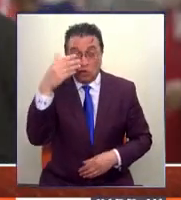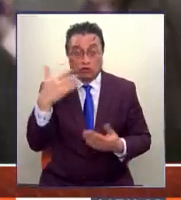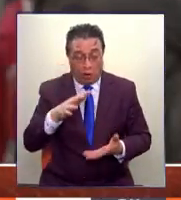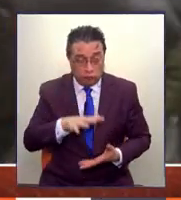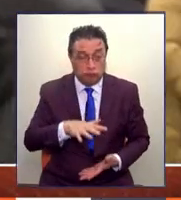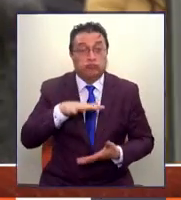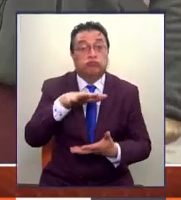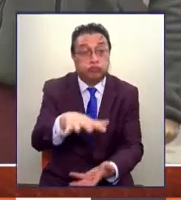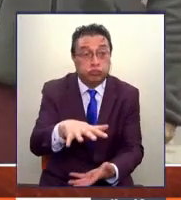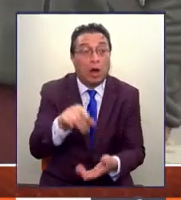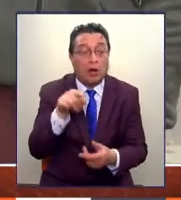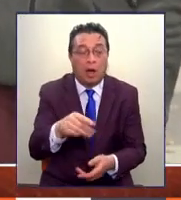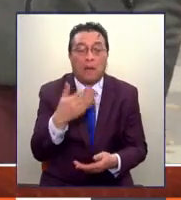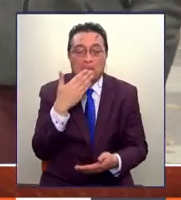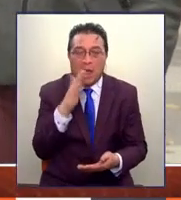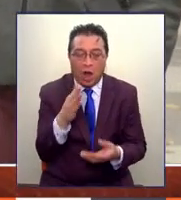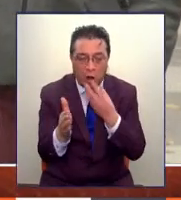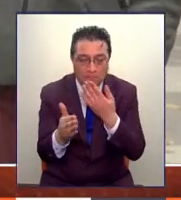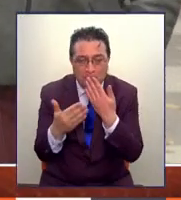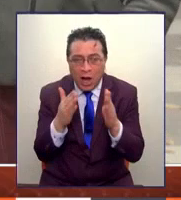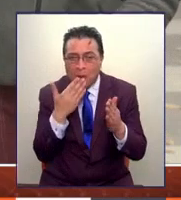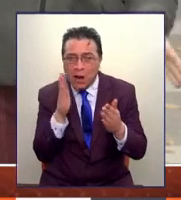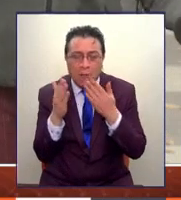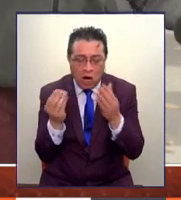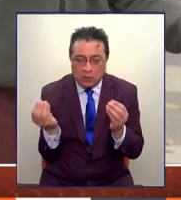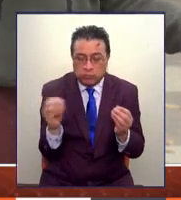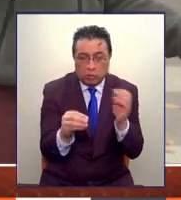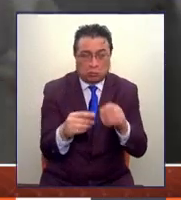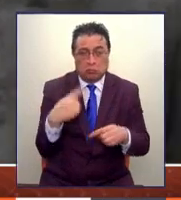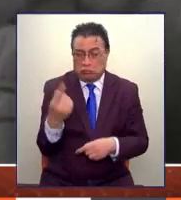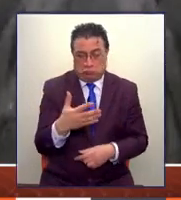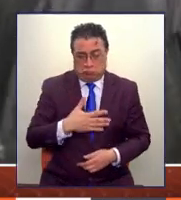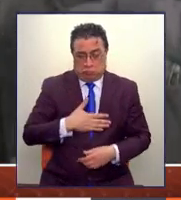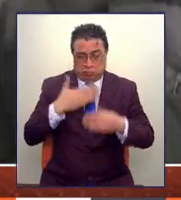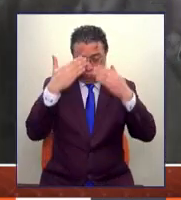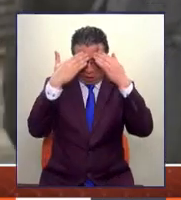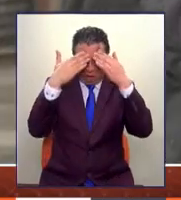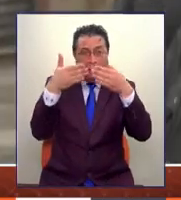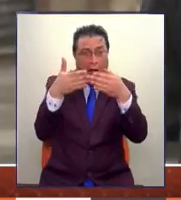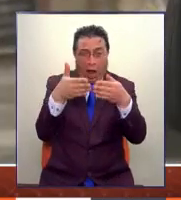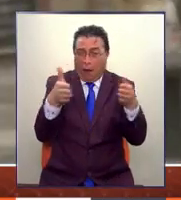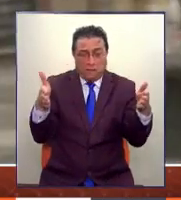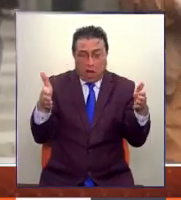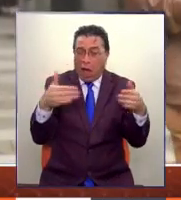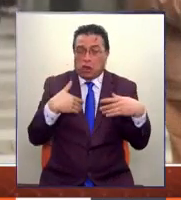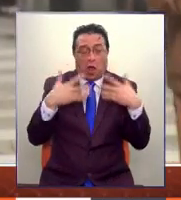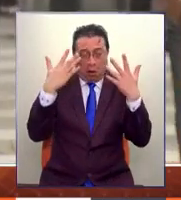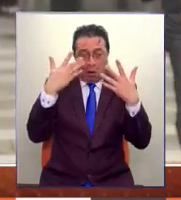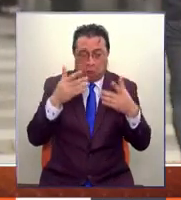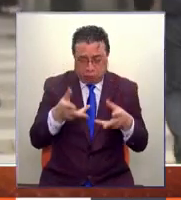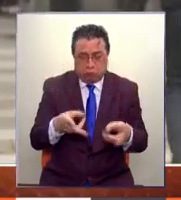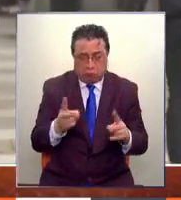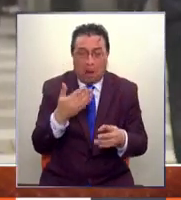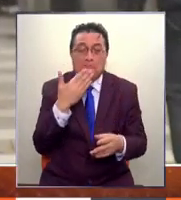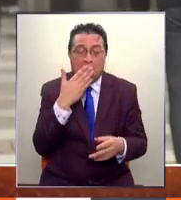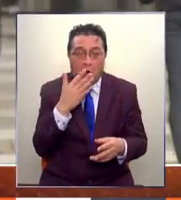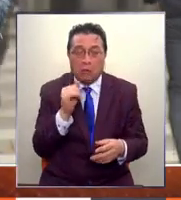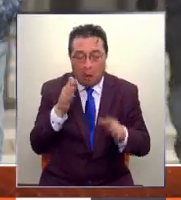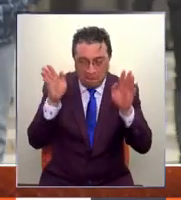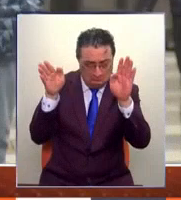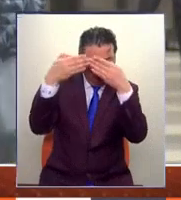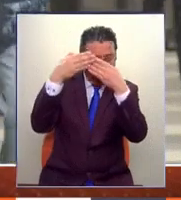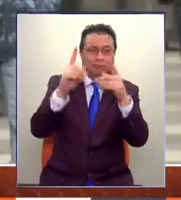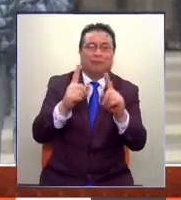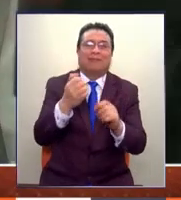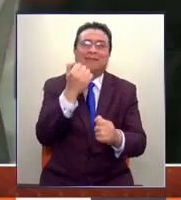trabajando y perfeccionando, porque siempre nosotros estamos abiertos a mejorar las cosas. Creo que aquel que se cierra comete un error. O